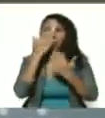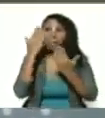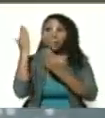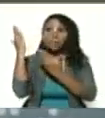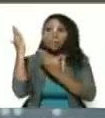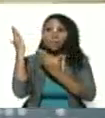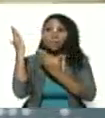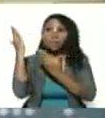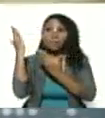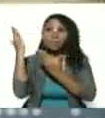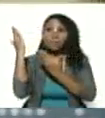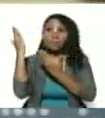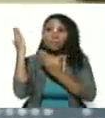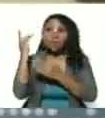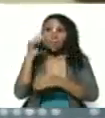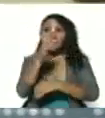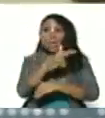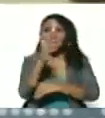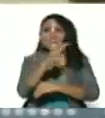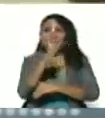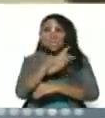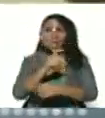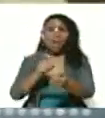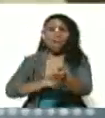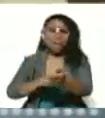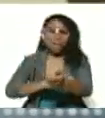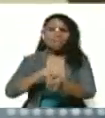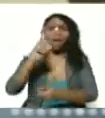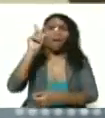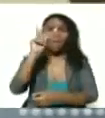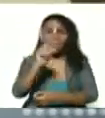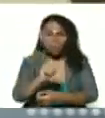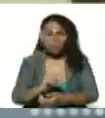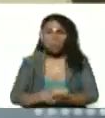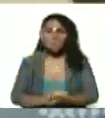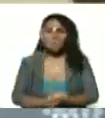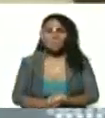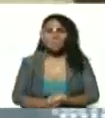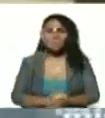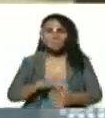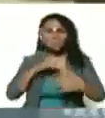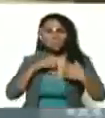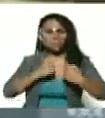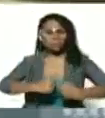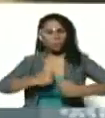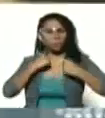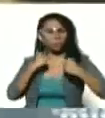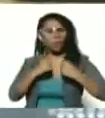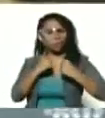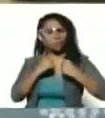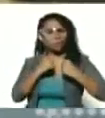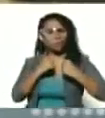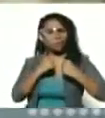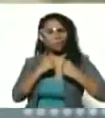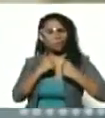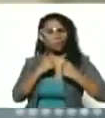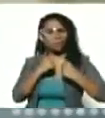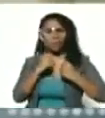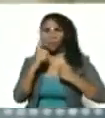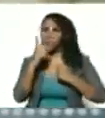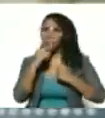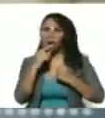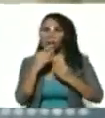Muy parecido al carácter también, guerrera, inflexible,